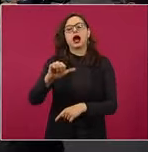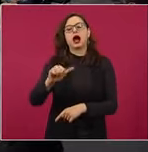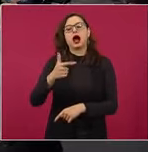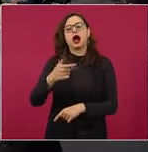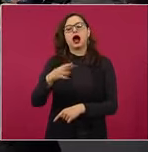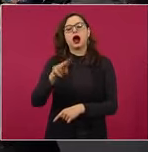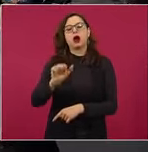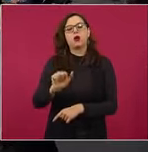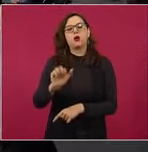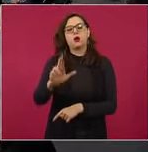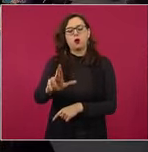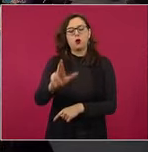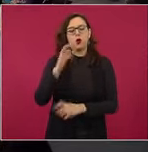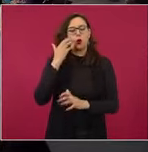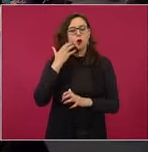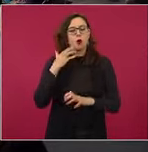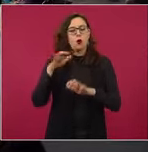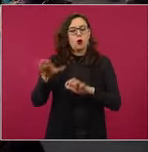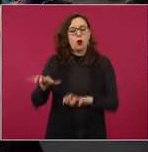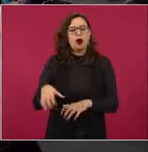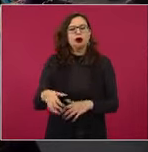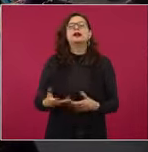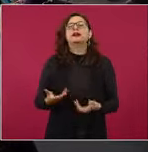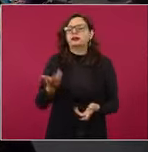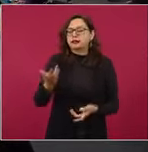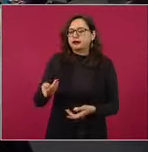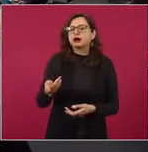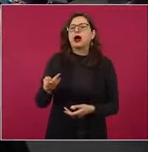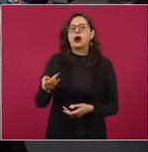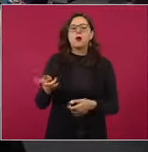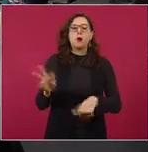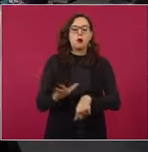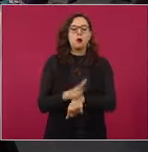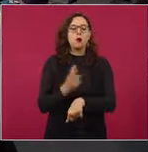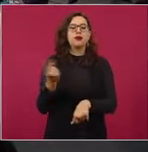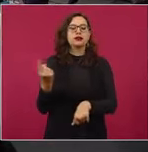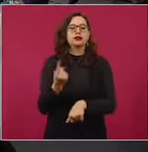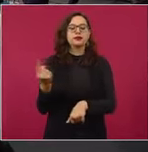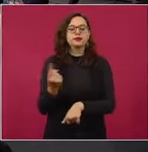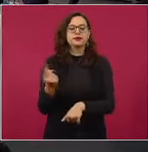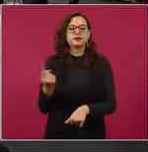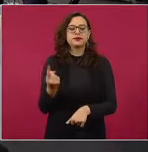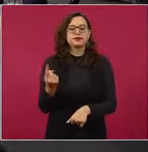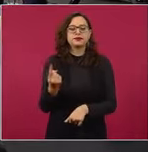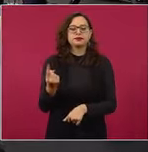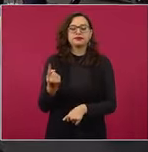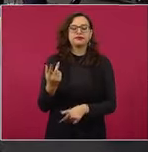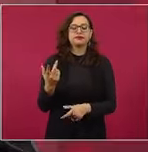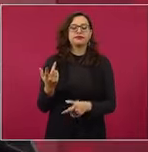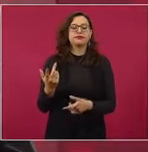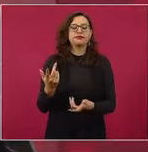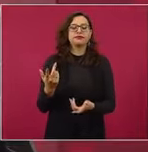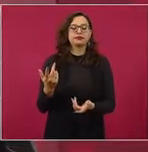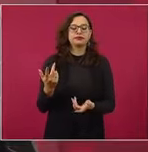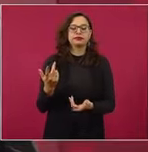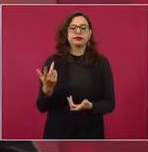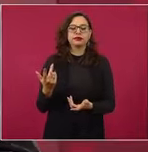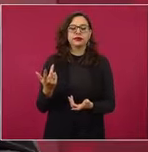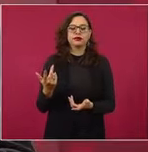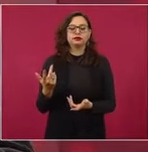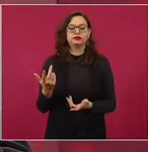porque vamos a unir todo lo que tiene